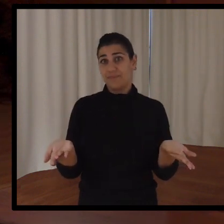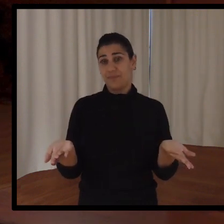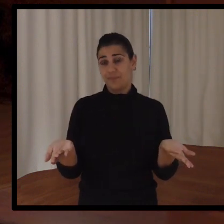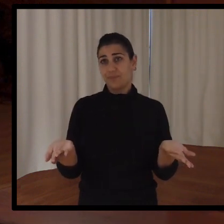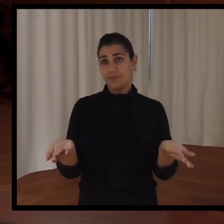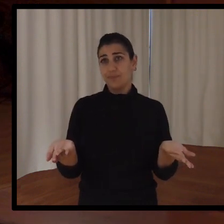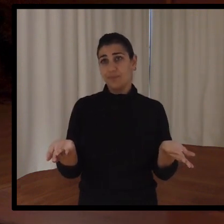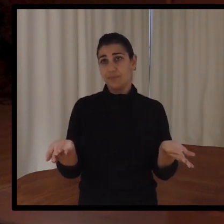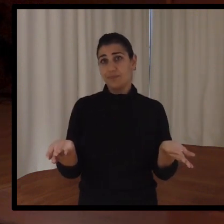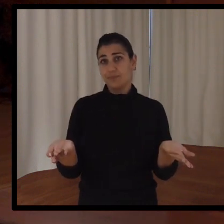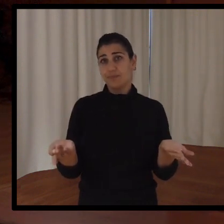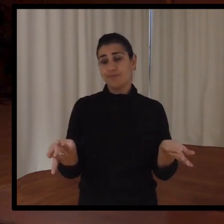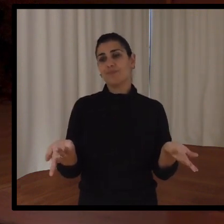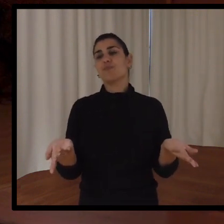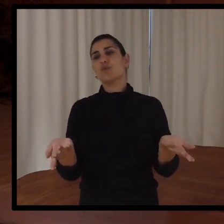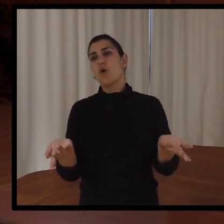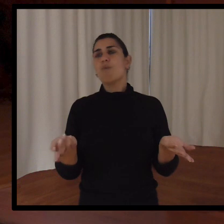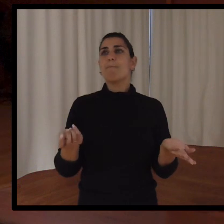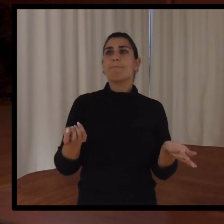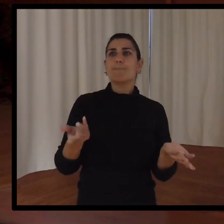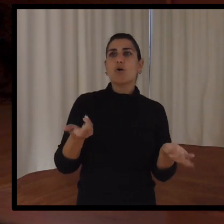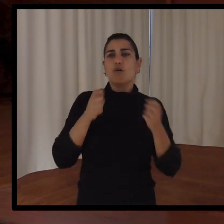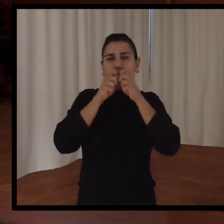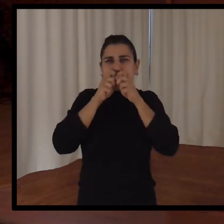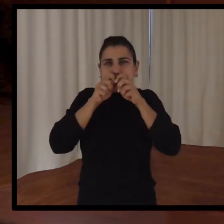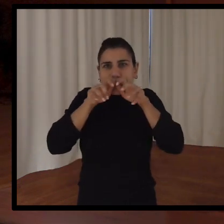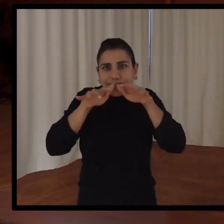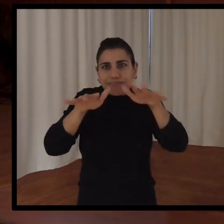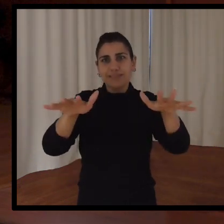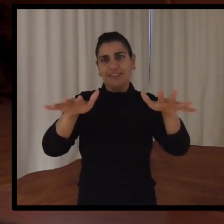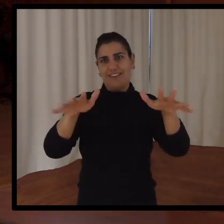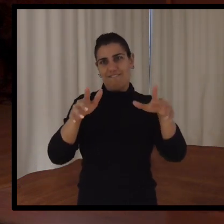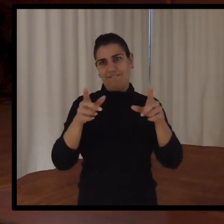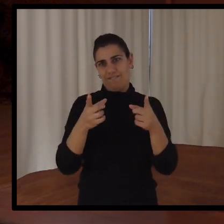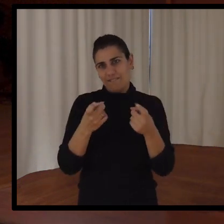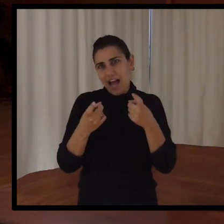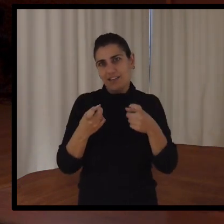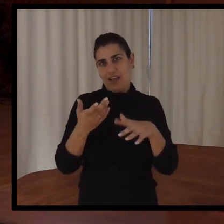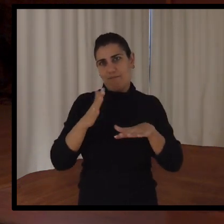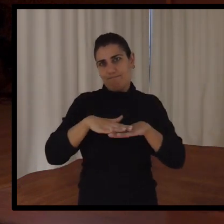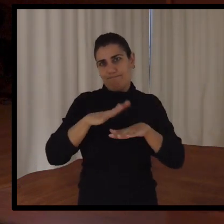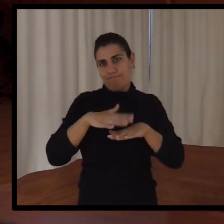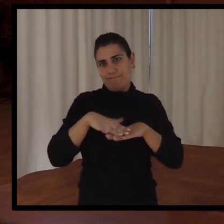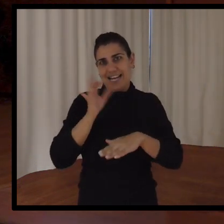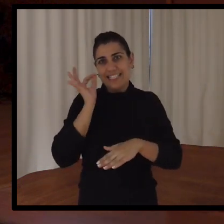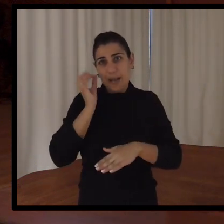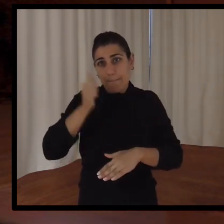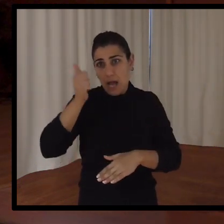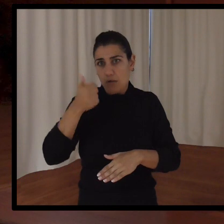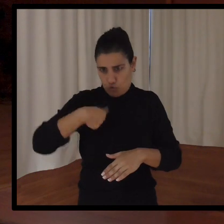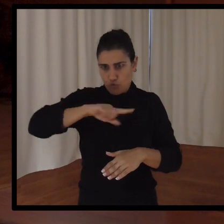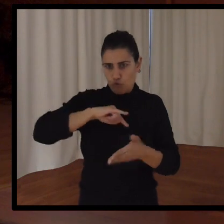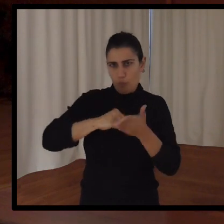Digamos que a lo mejor no tiene la suficiente llegada a todo el mundo para que pueda haber más chicas dentro del proyecto.